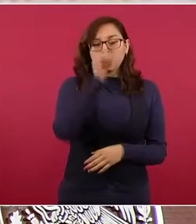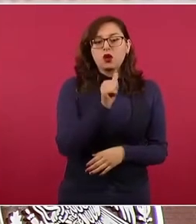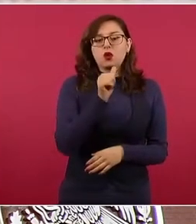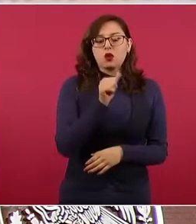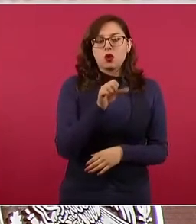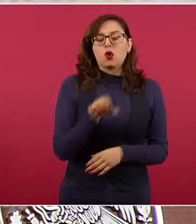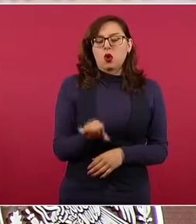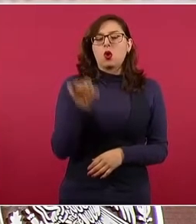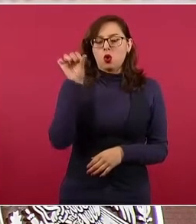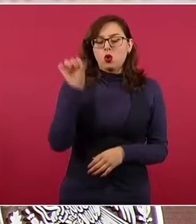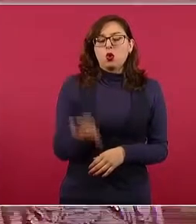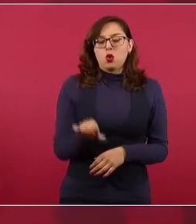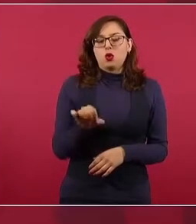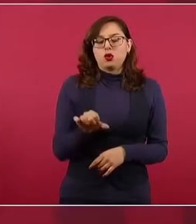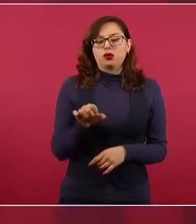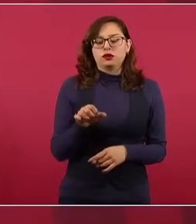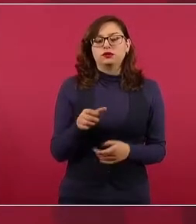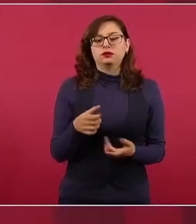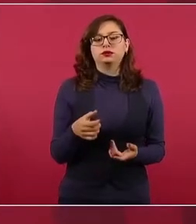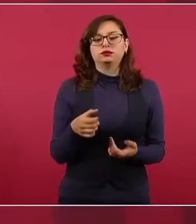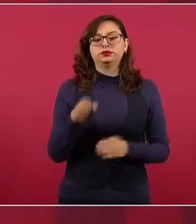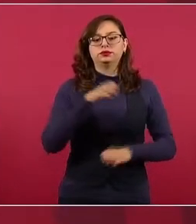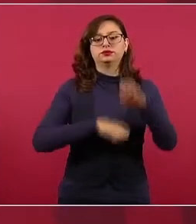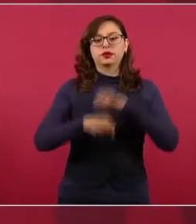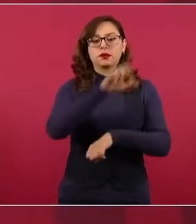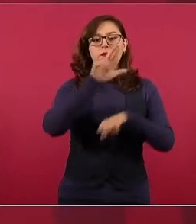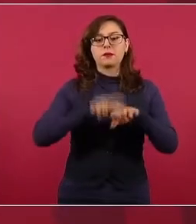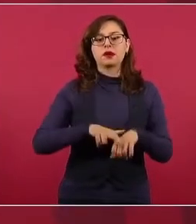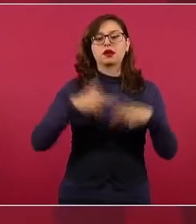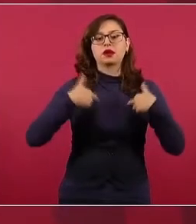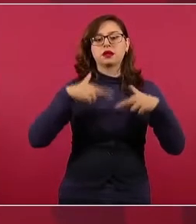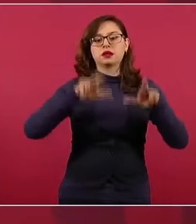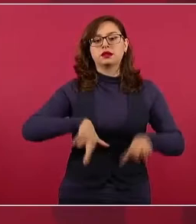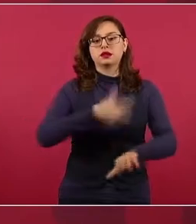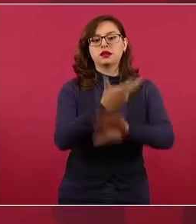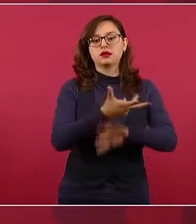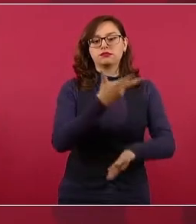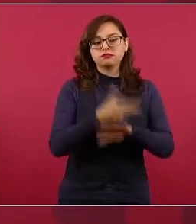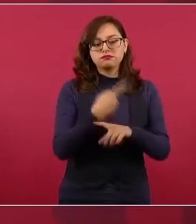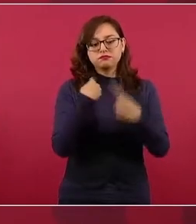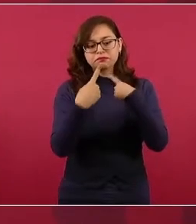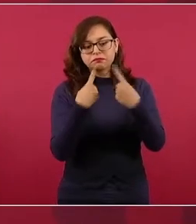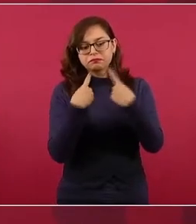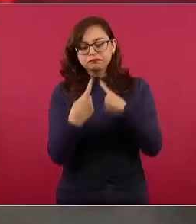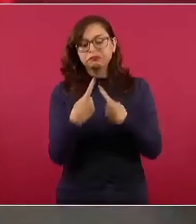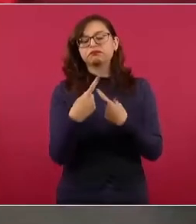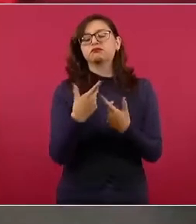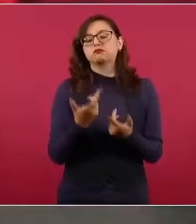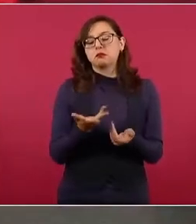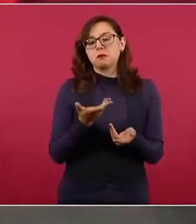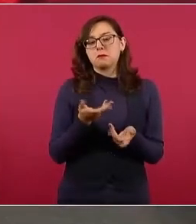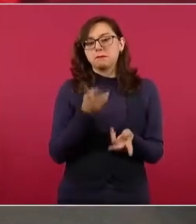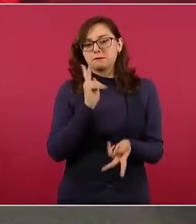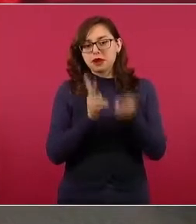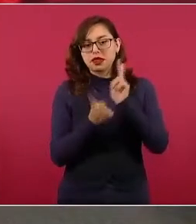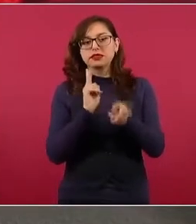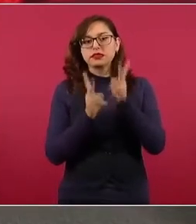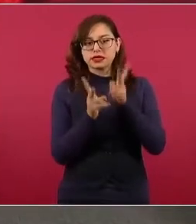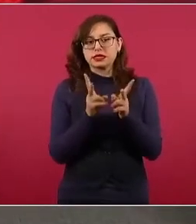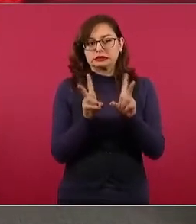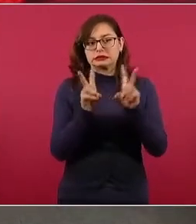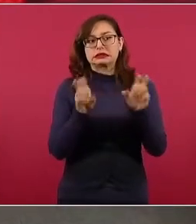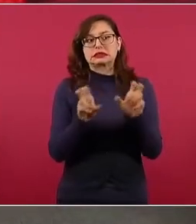reunión con el embajador de Estados Unidos en México, se va a tratar sobre este